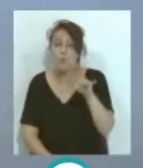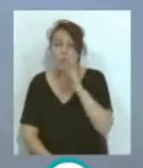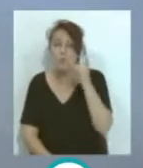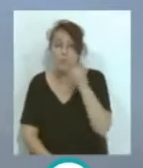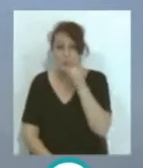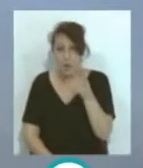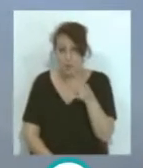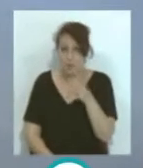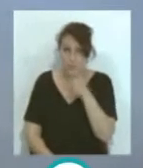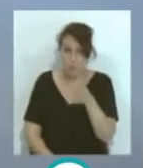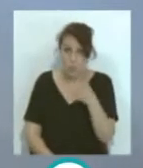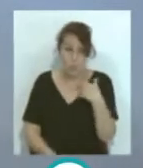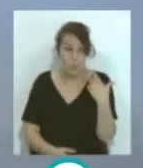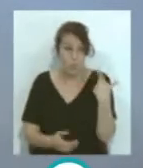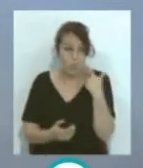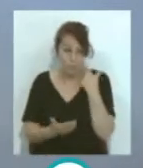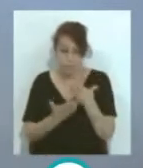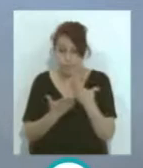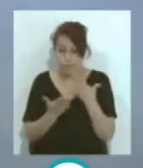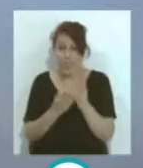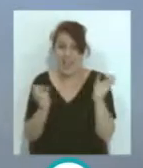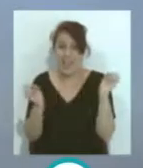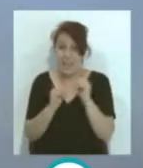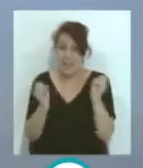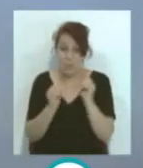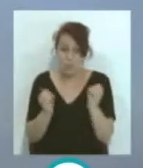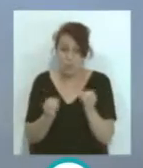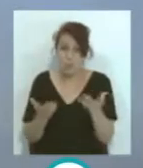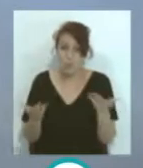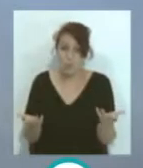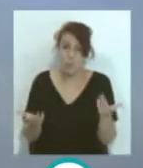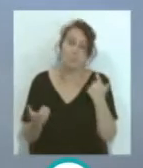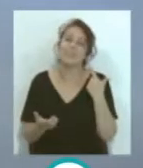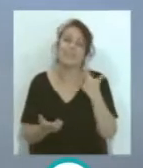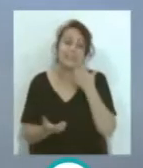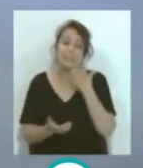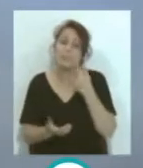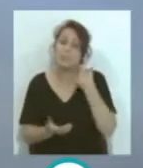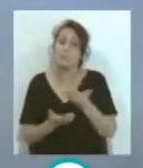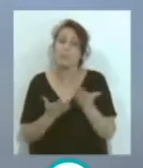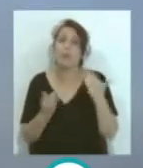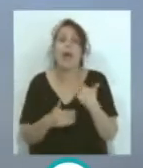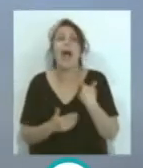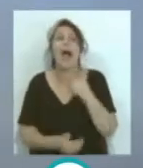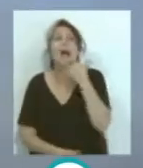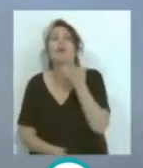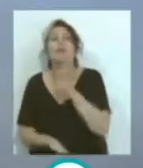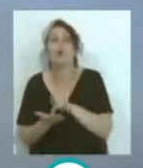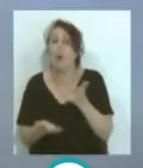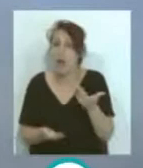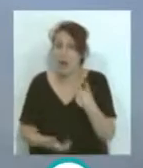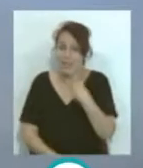no hay absolutamente nada demostrable... ...y lo que no es demostrable es decir... ...pero algo pasó, como decía Santiago